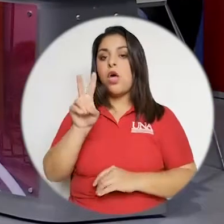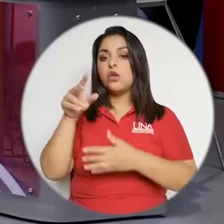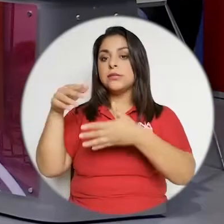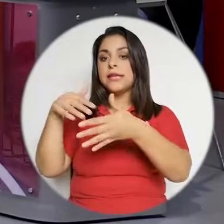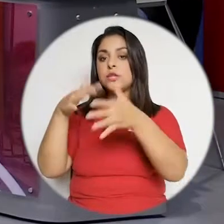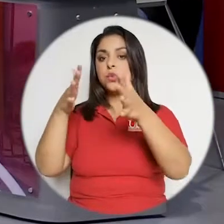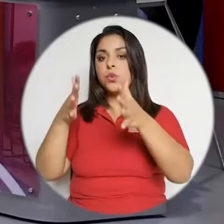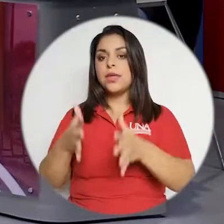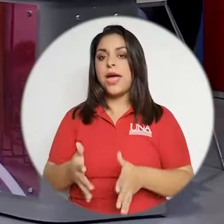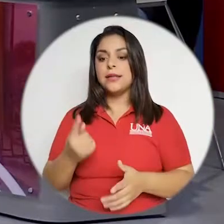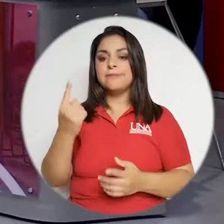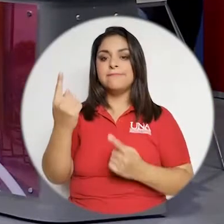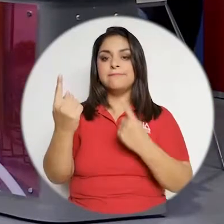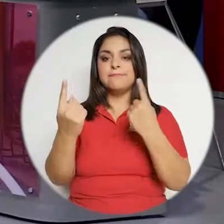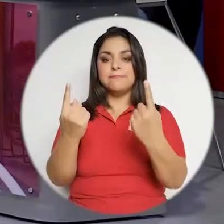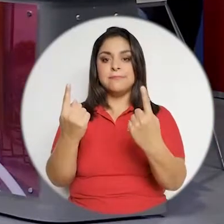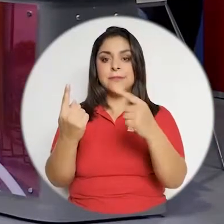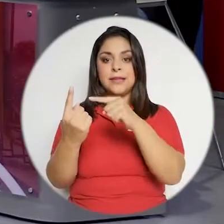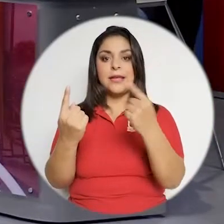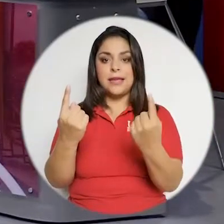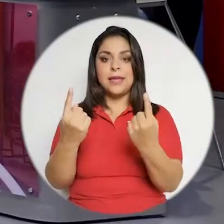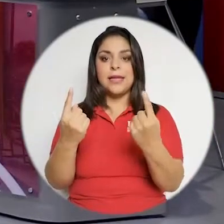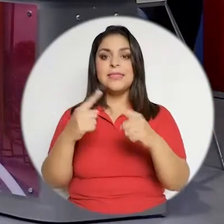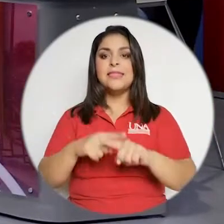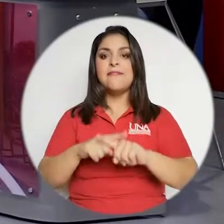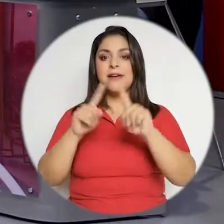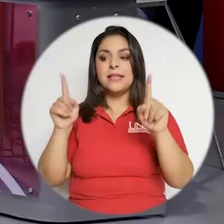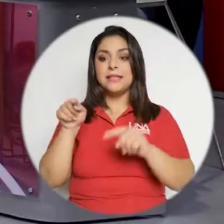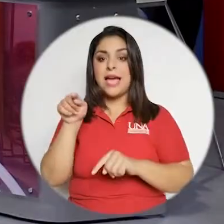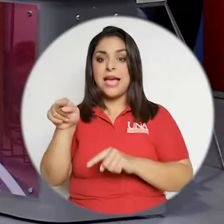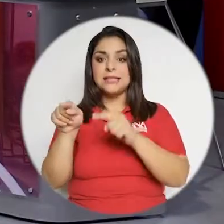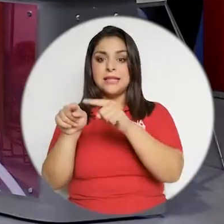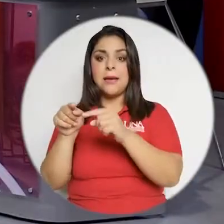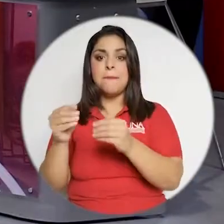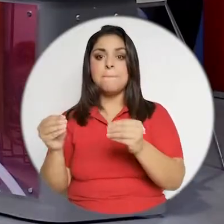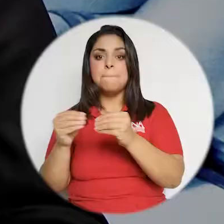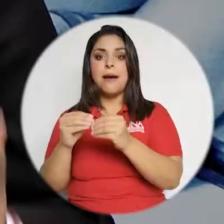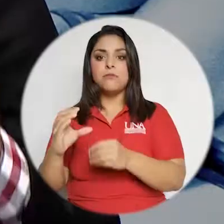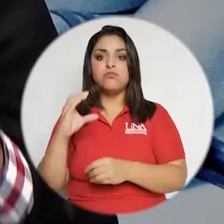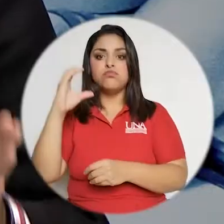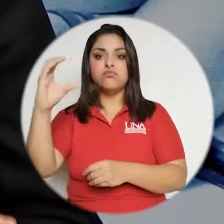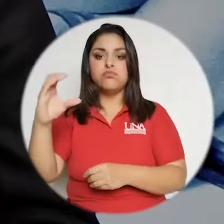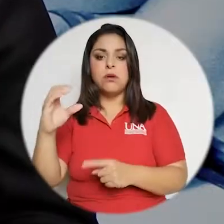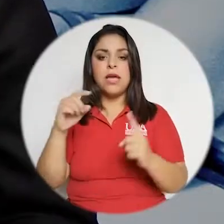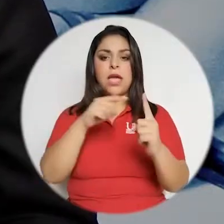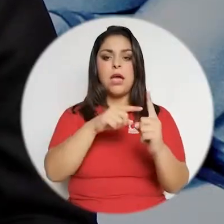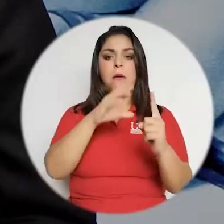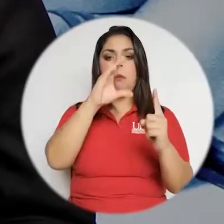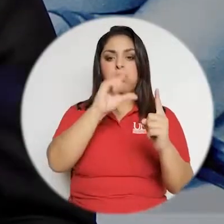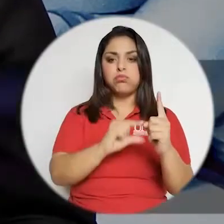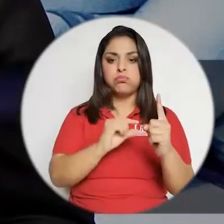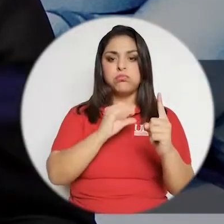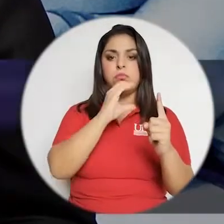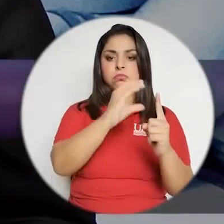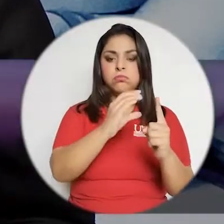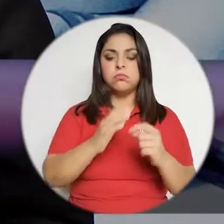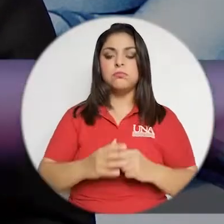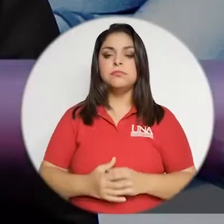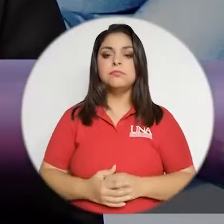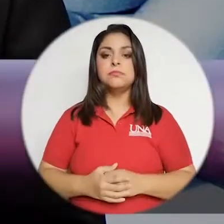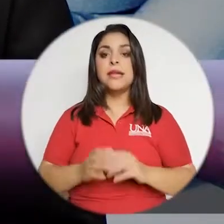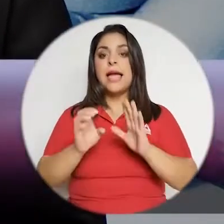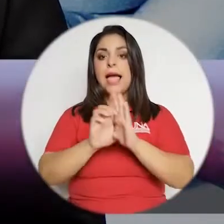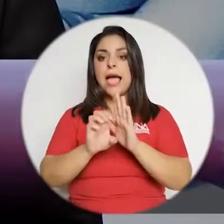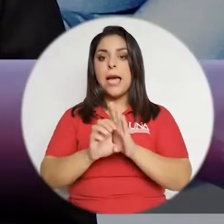comparamos a dos estudiantes, digamos, típicos de los estratos de mayores ingresos y de menores